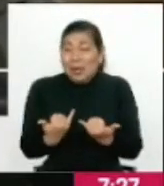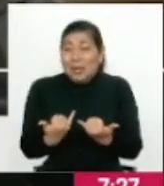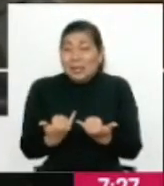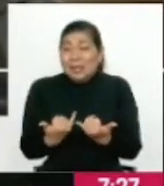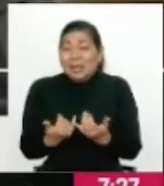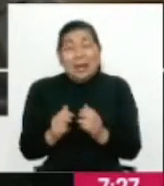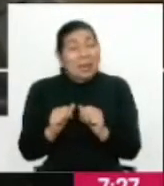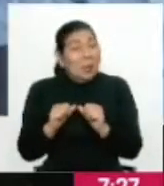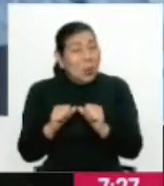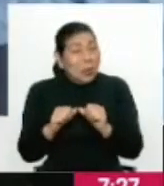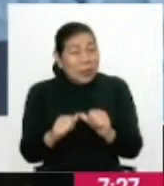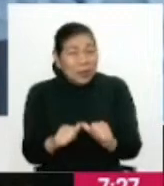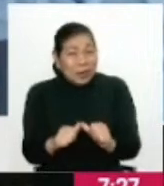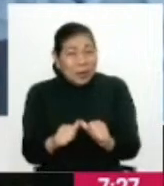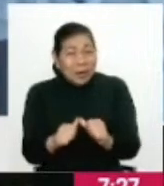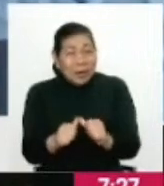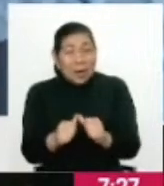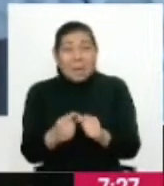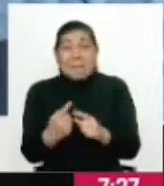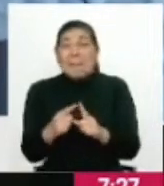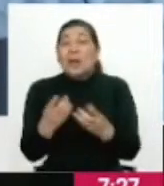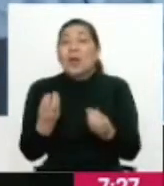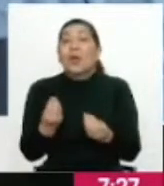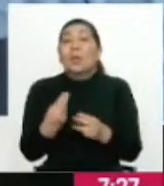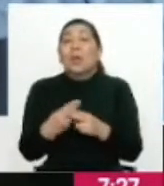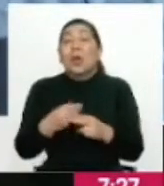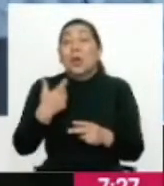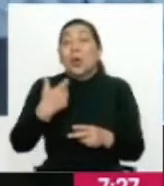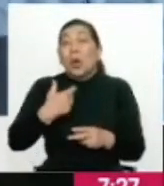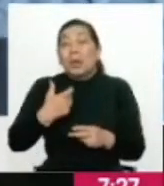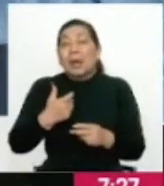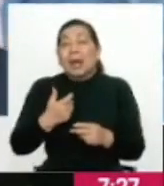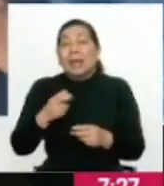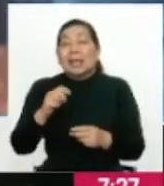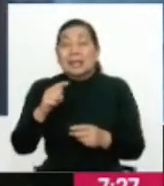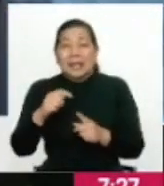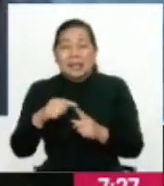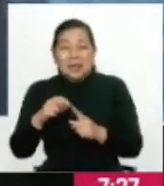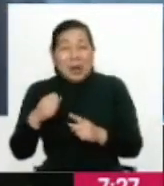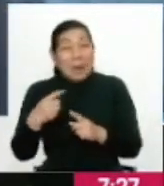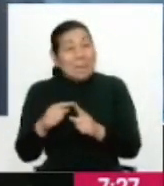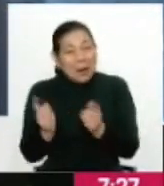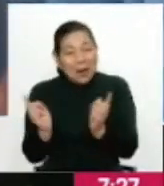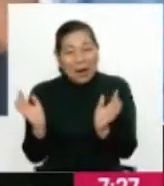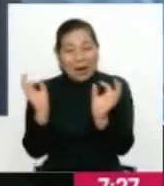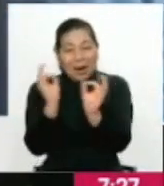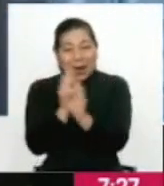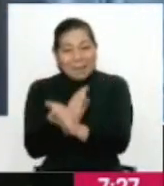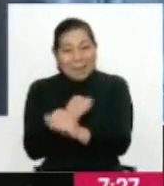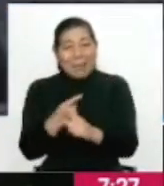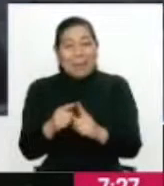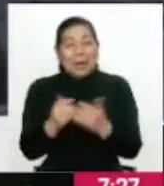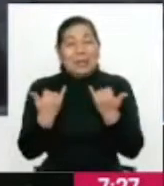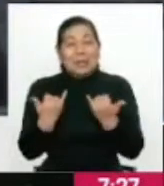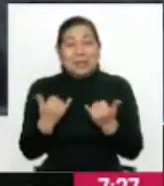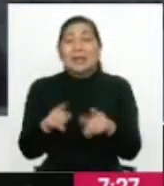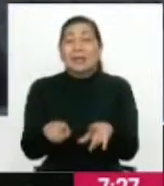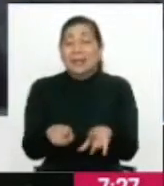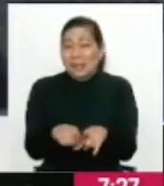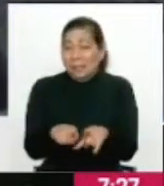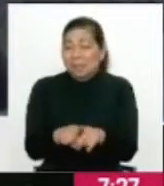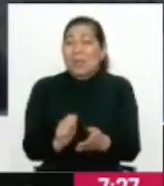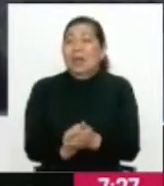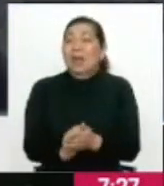convivencia con esos sublinajes y eso se llamaba la gripe estacional. Tal cual. Y eso se está también